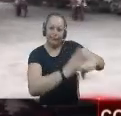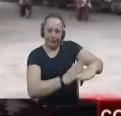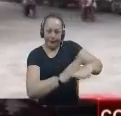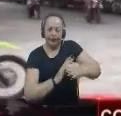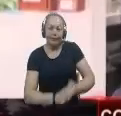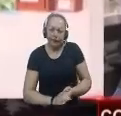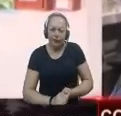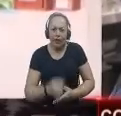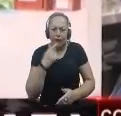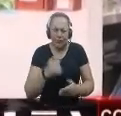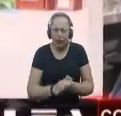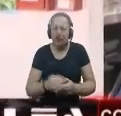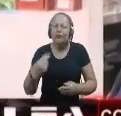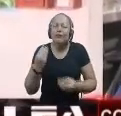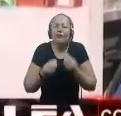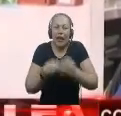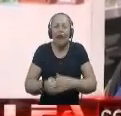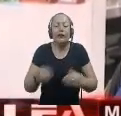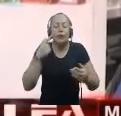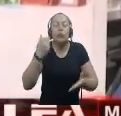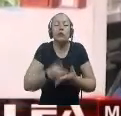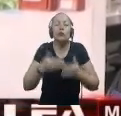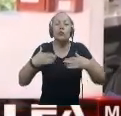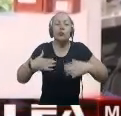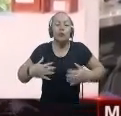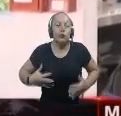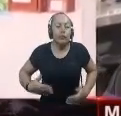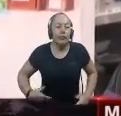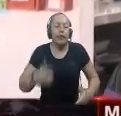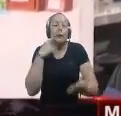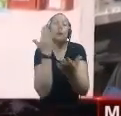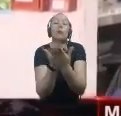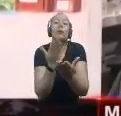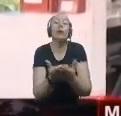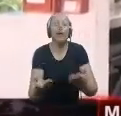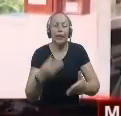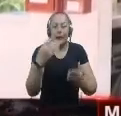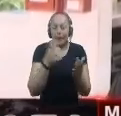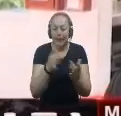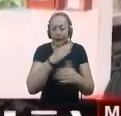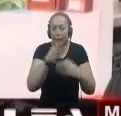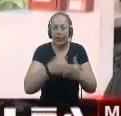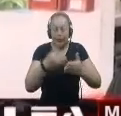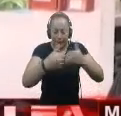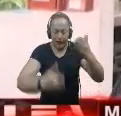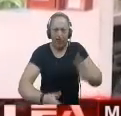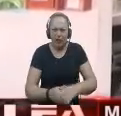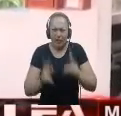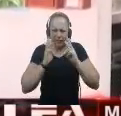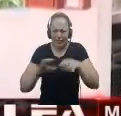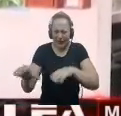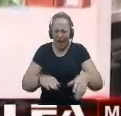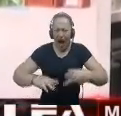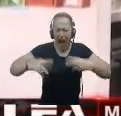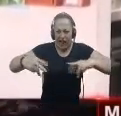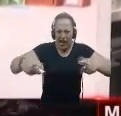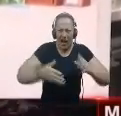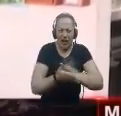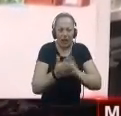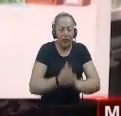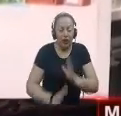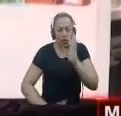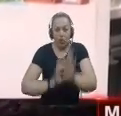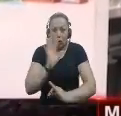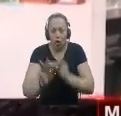Hacemos requisa Pedimos antecedentes Si vemos Algún mal comportamiento Que afecte A la seguridad